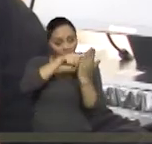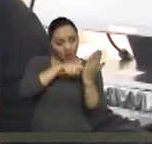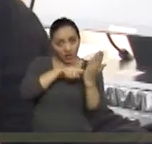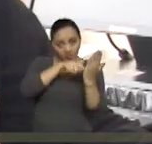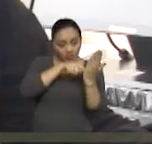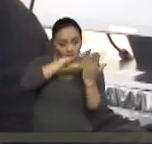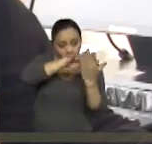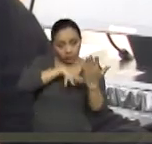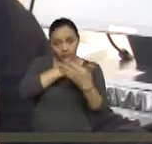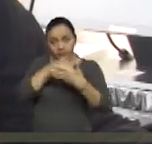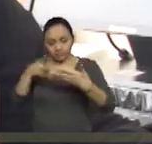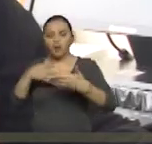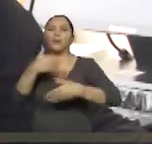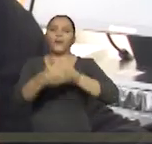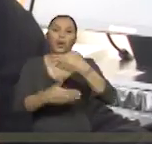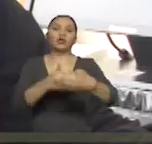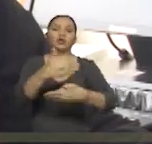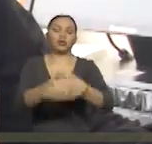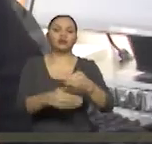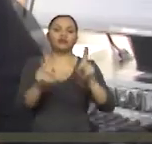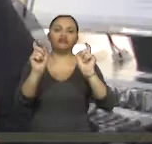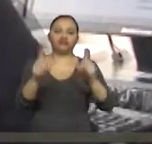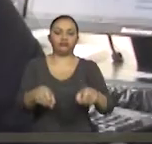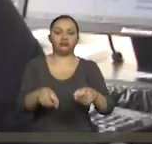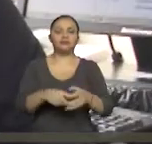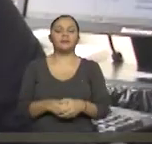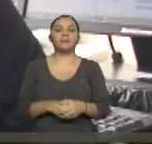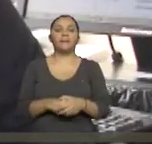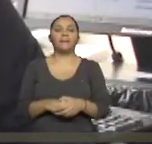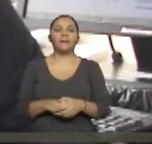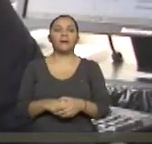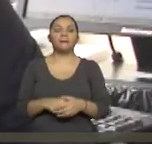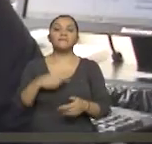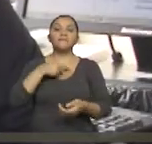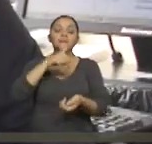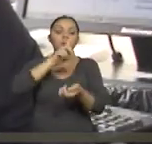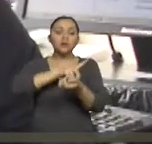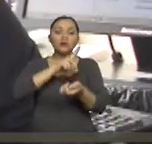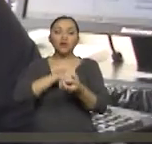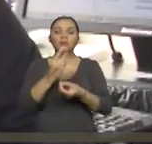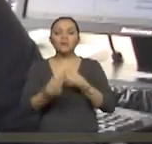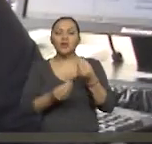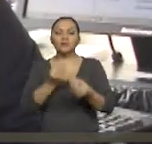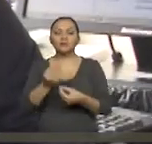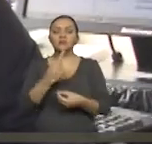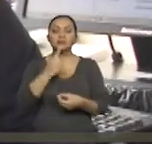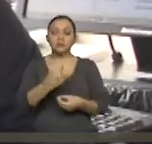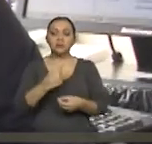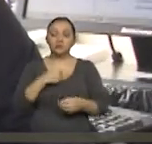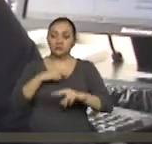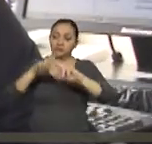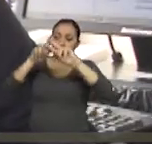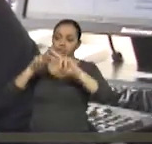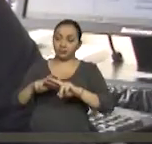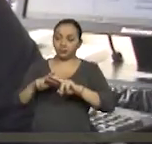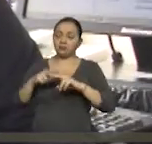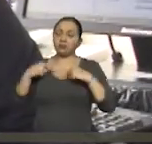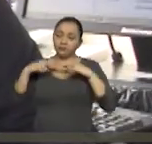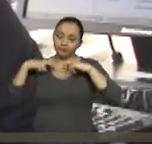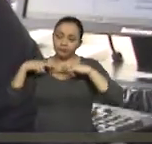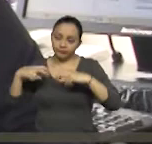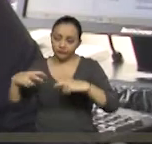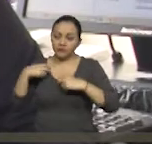puede seguir el proceso de calificación en sí. El médico calificador no hace diagnósticos, no emite